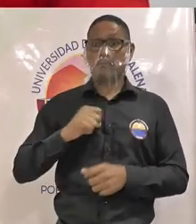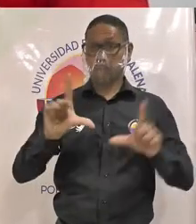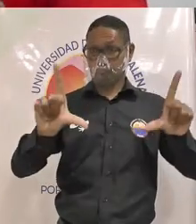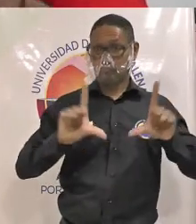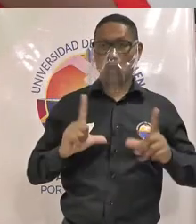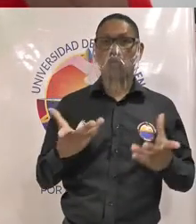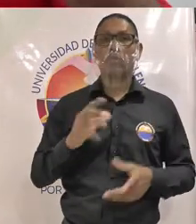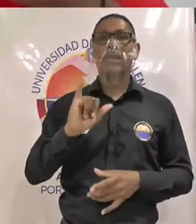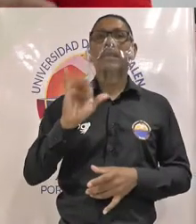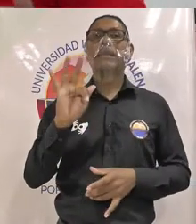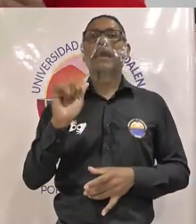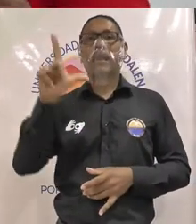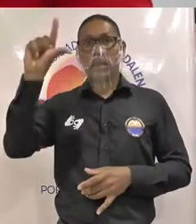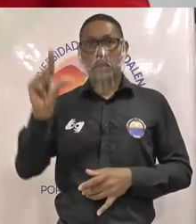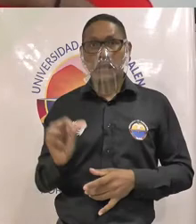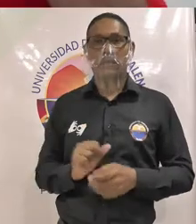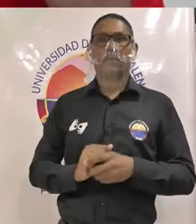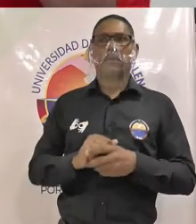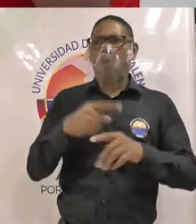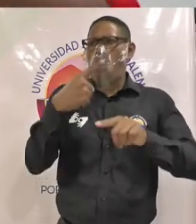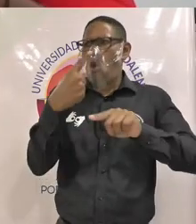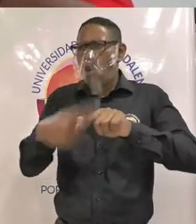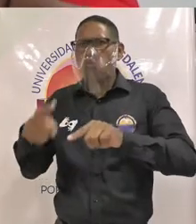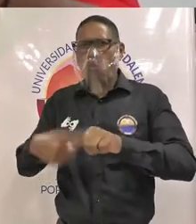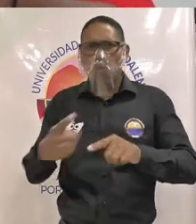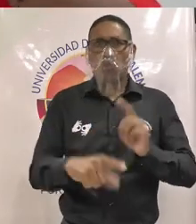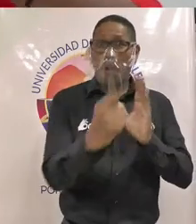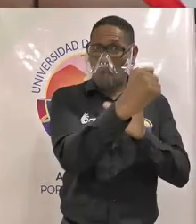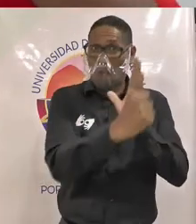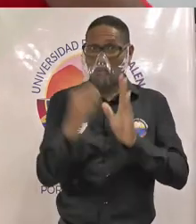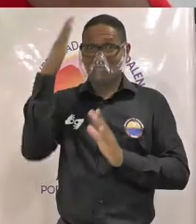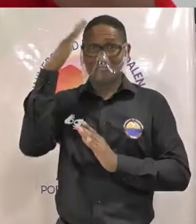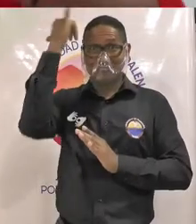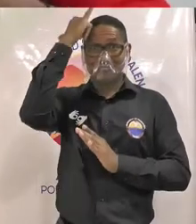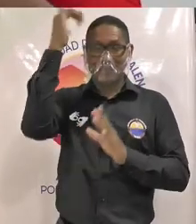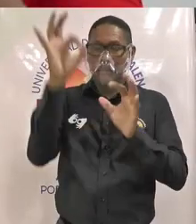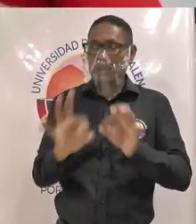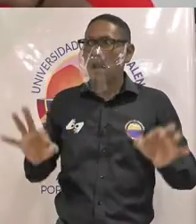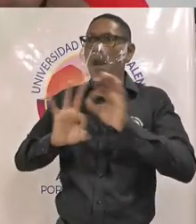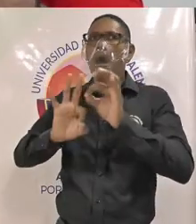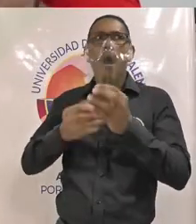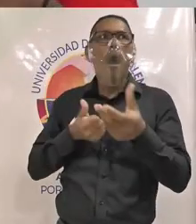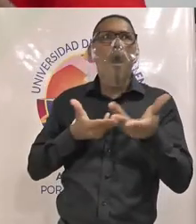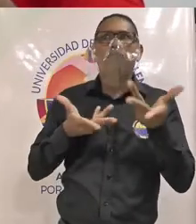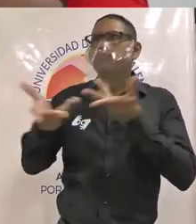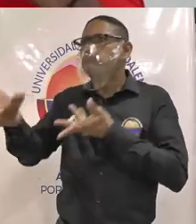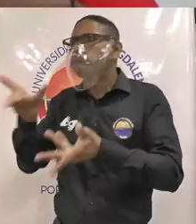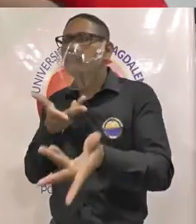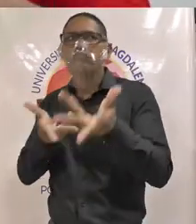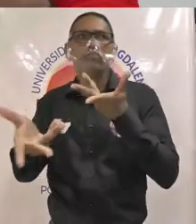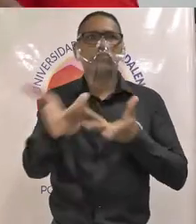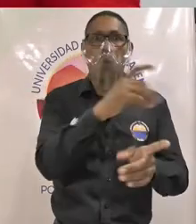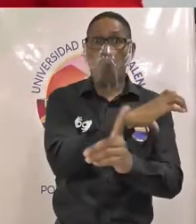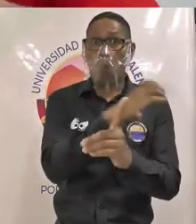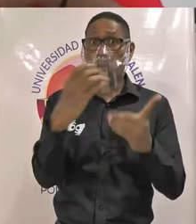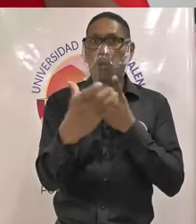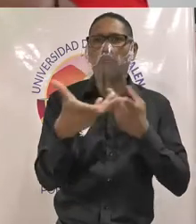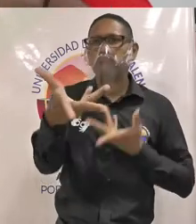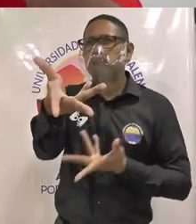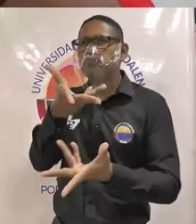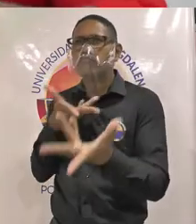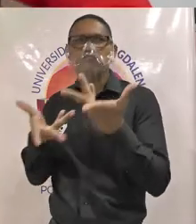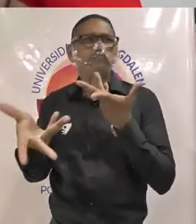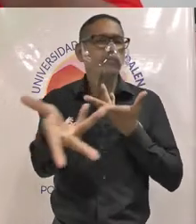en Italia y demás programas académicos que se busca ese intercambio de culturalidad intercambio académico